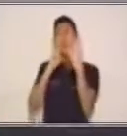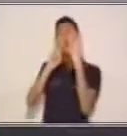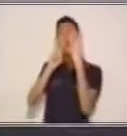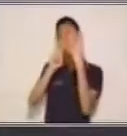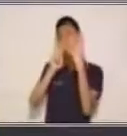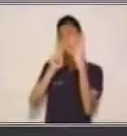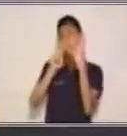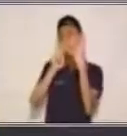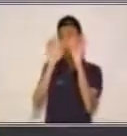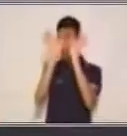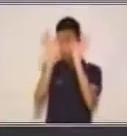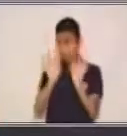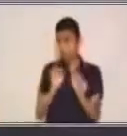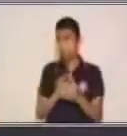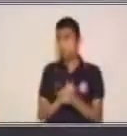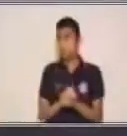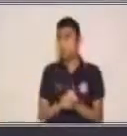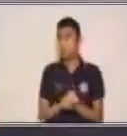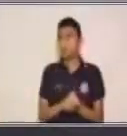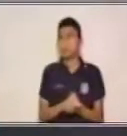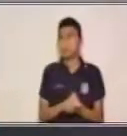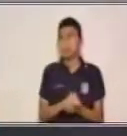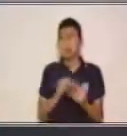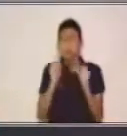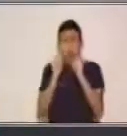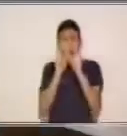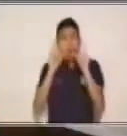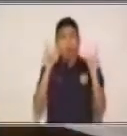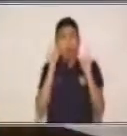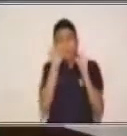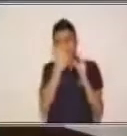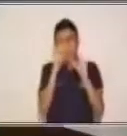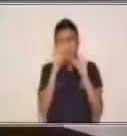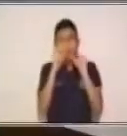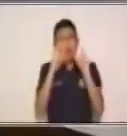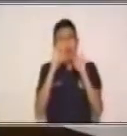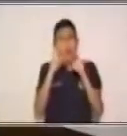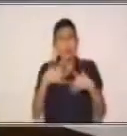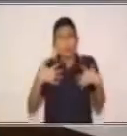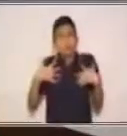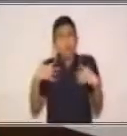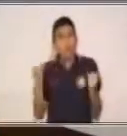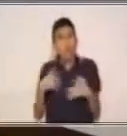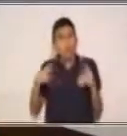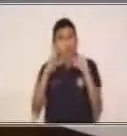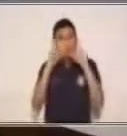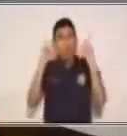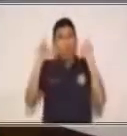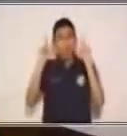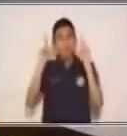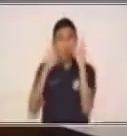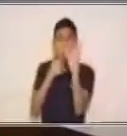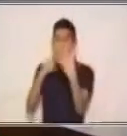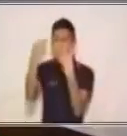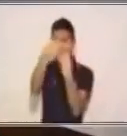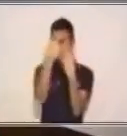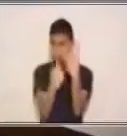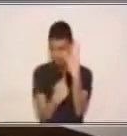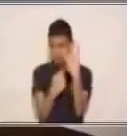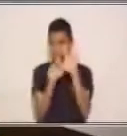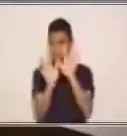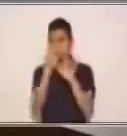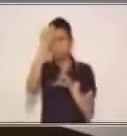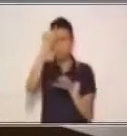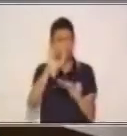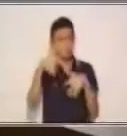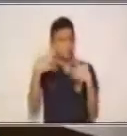otro estado de ánimo. Esa niña está, está asustada. Exacto. Muy bien. Pues